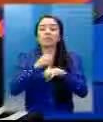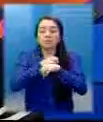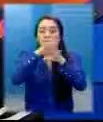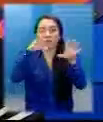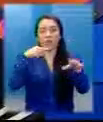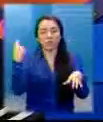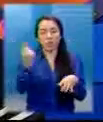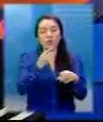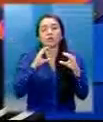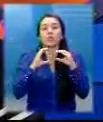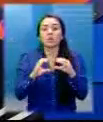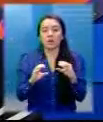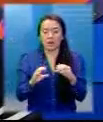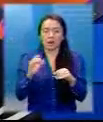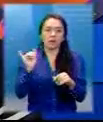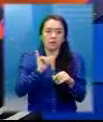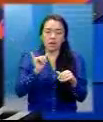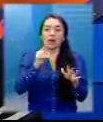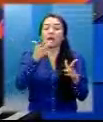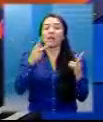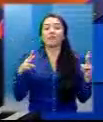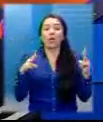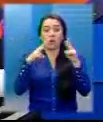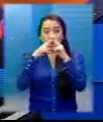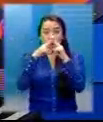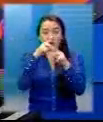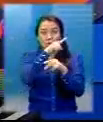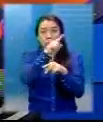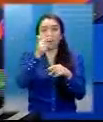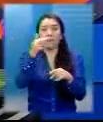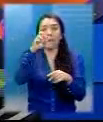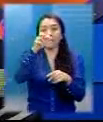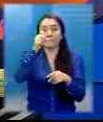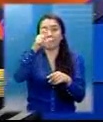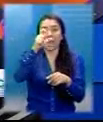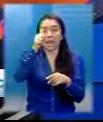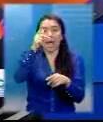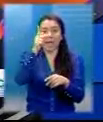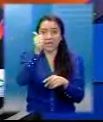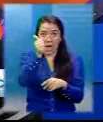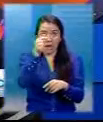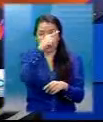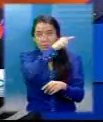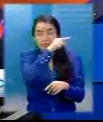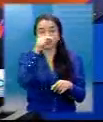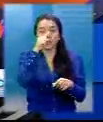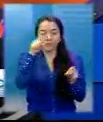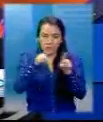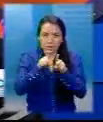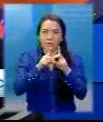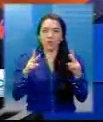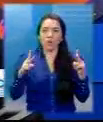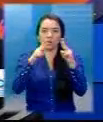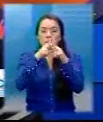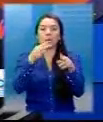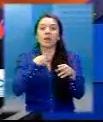Y en el caso de la actividad volcánica, los volcanes Pacaya, Fuego, Santiago mantienen actividad constante. En el volcán de Pacaya se han